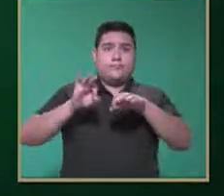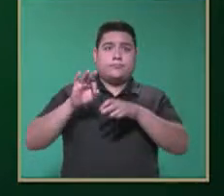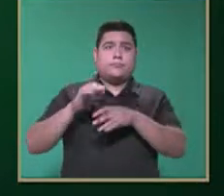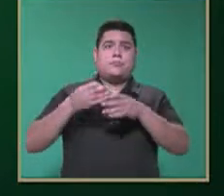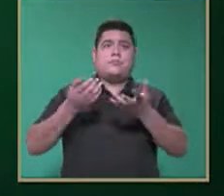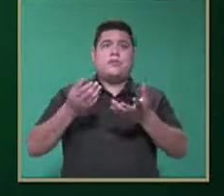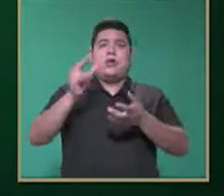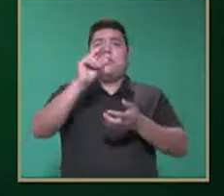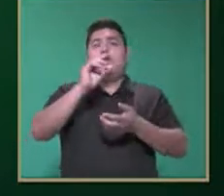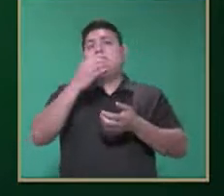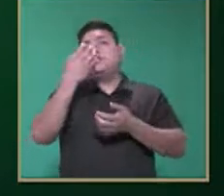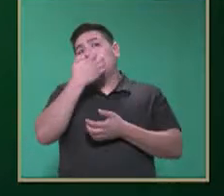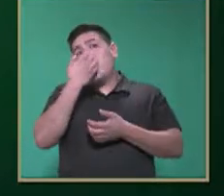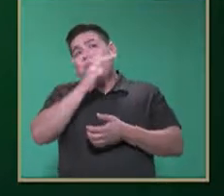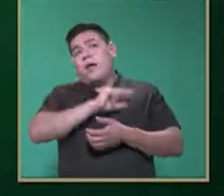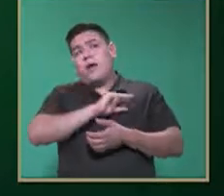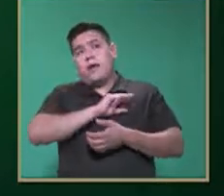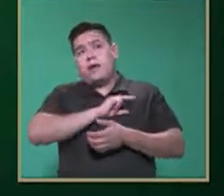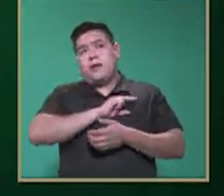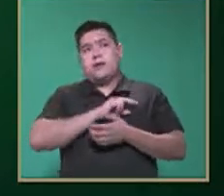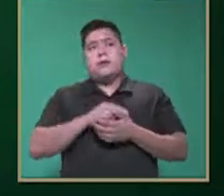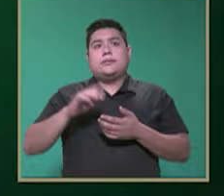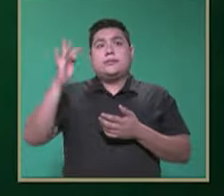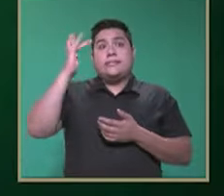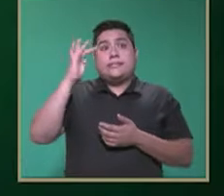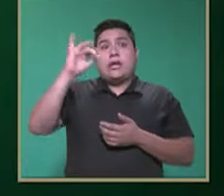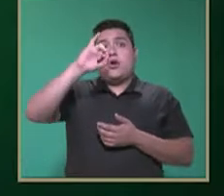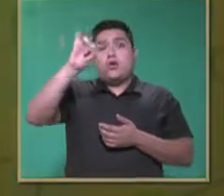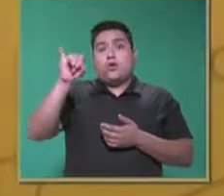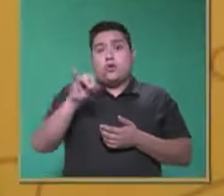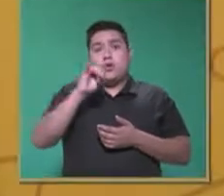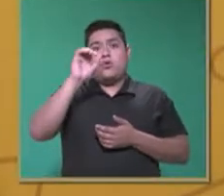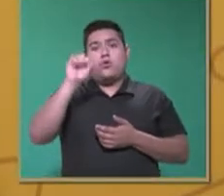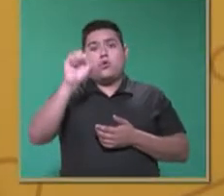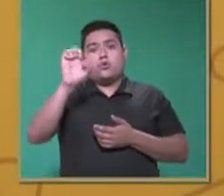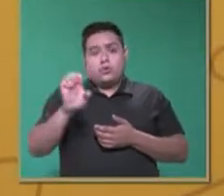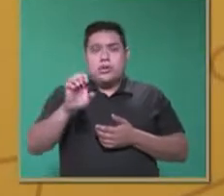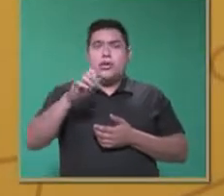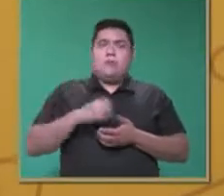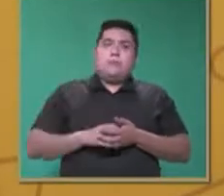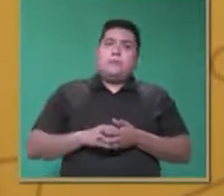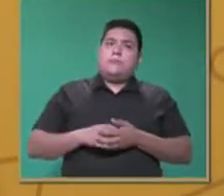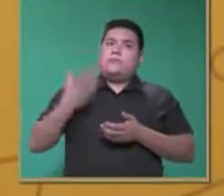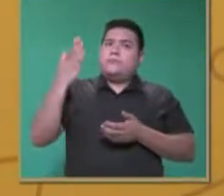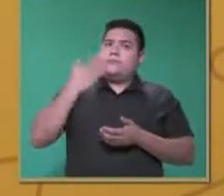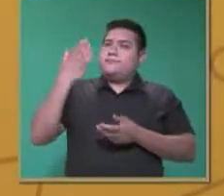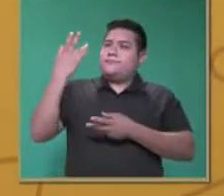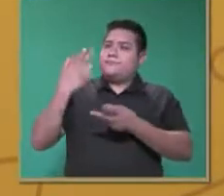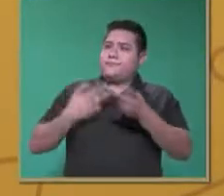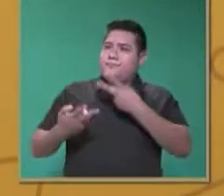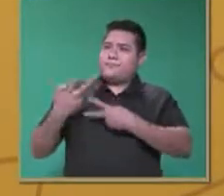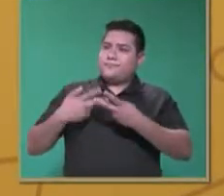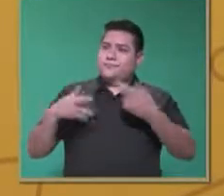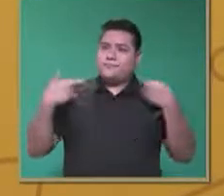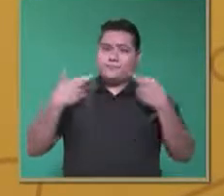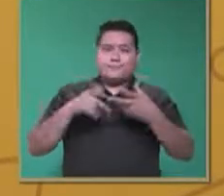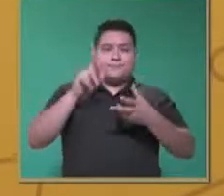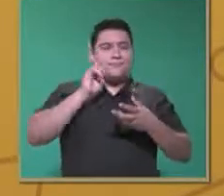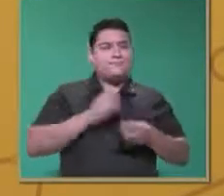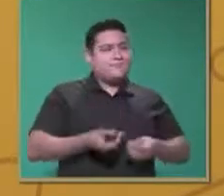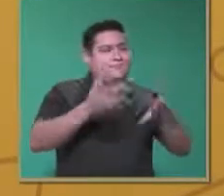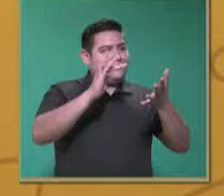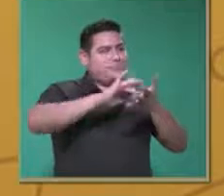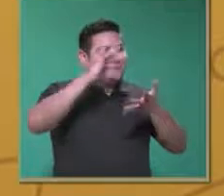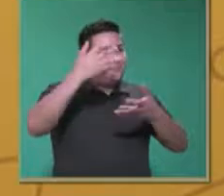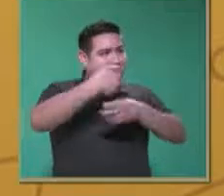Educativo San José de Calazán. Adelante, maestra. Muchas gracias, maestra. Un gusto estar aquí con ustedes. Y el día de hoy